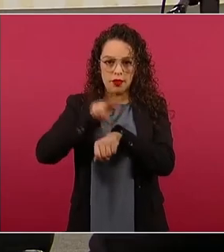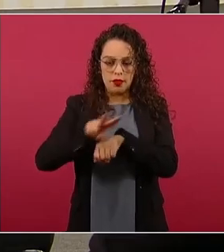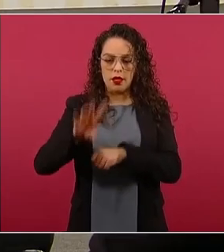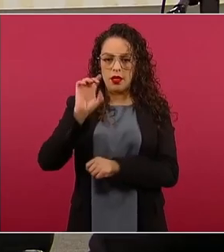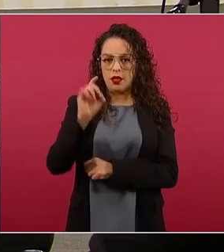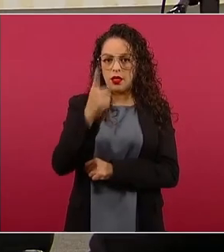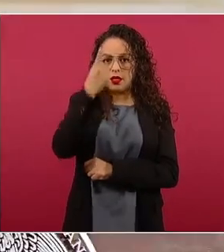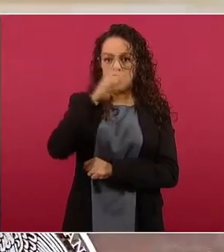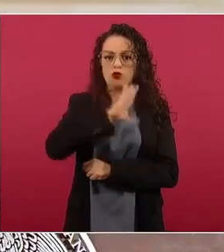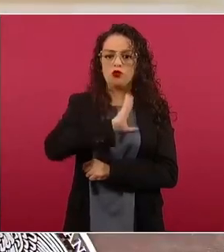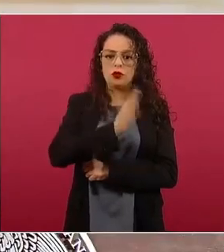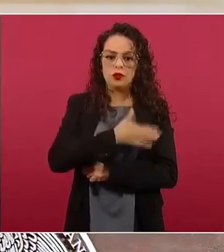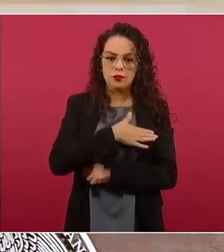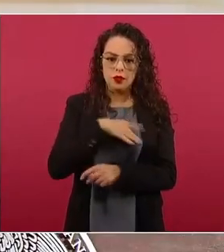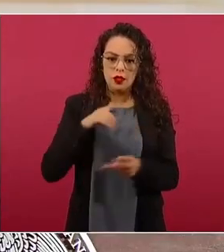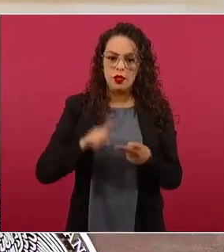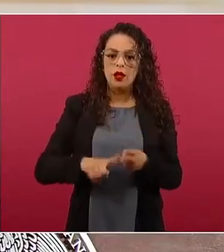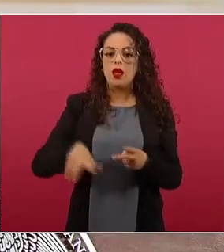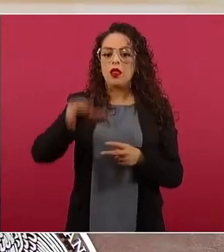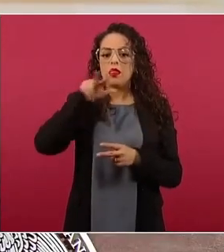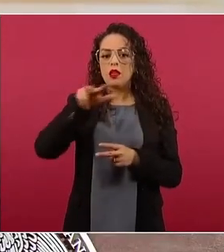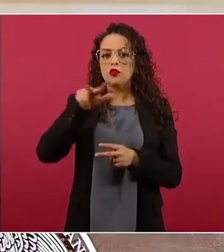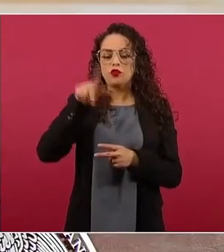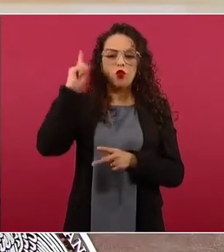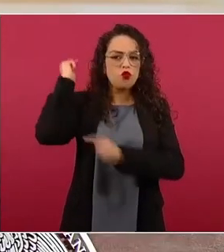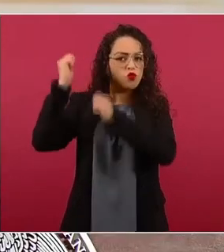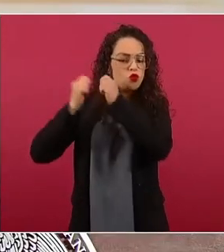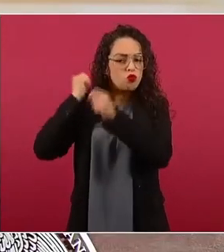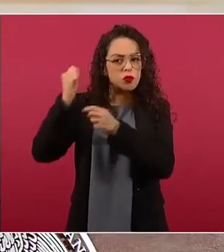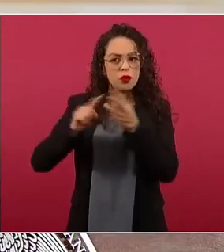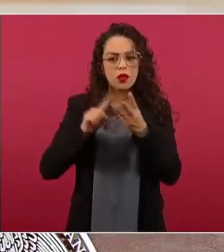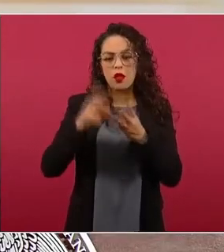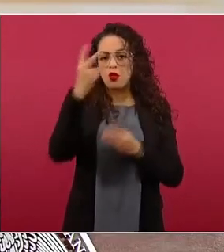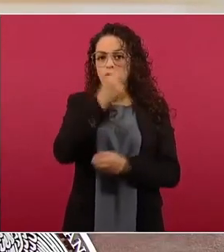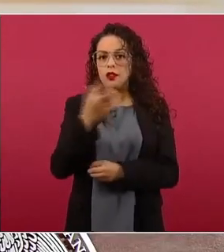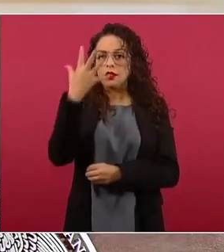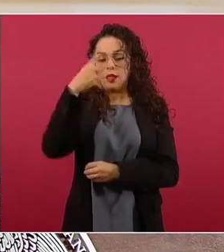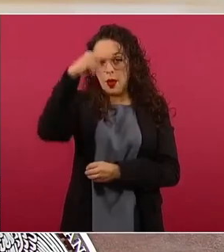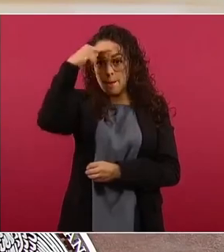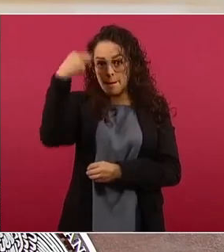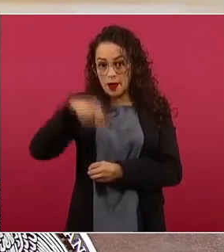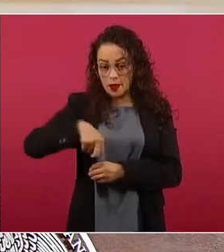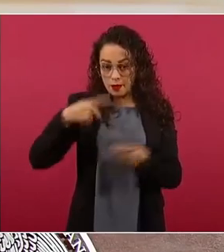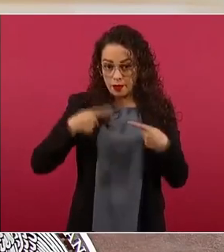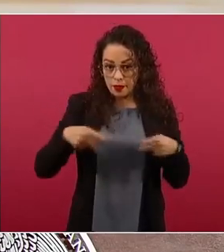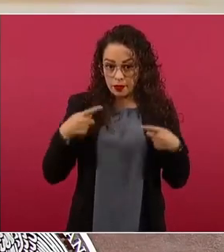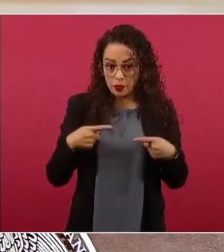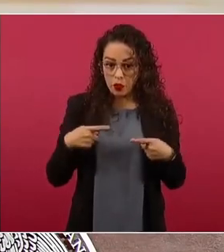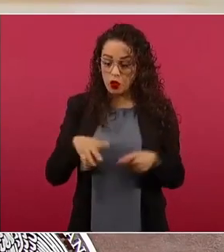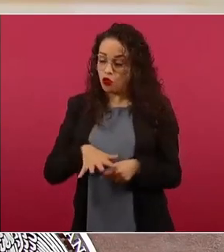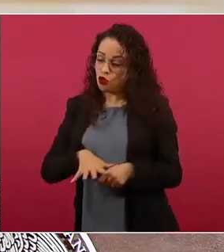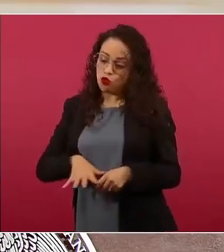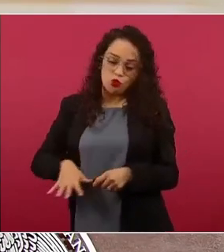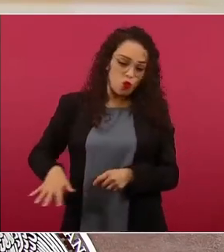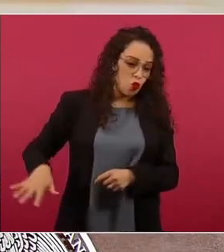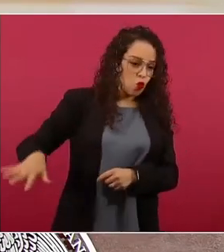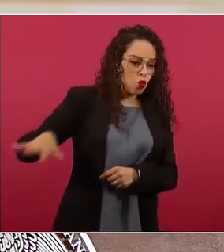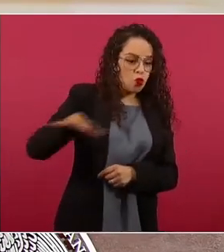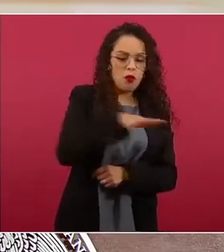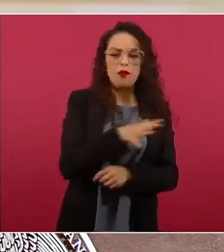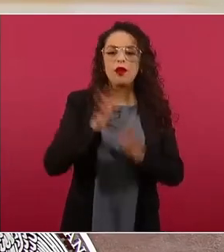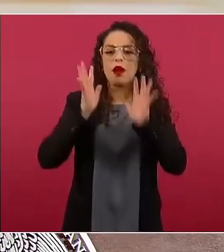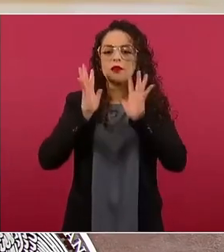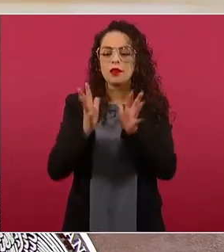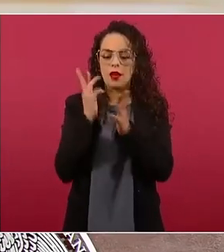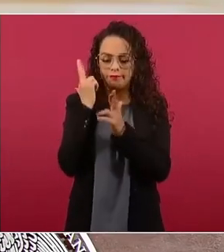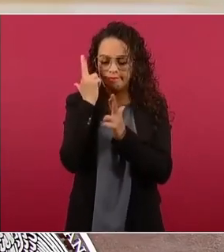31 españoles, 18 turcos y 205 mexicanos. Y a todos, a todos se les ha realizado el